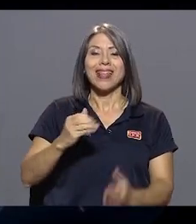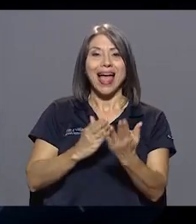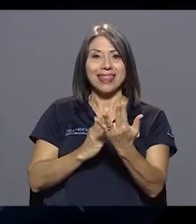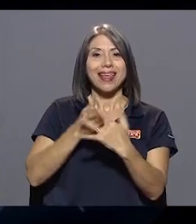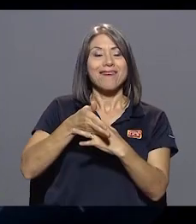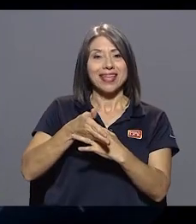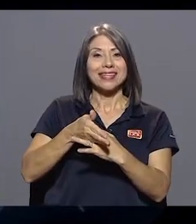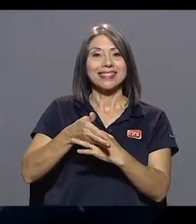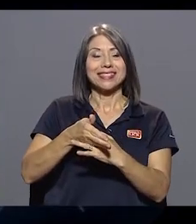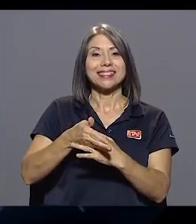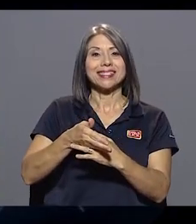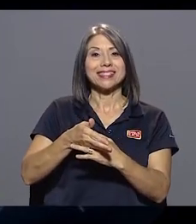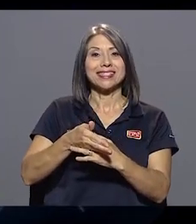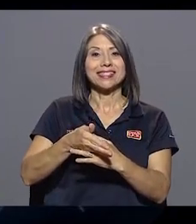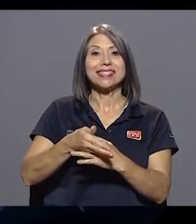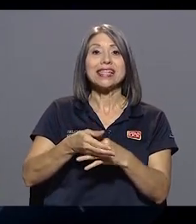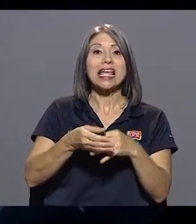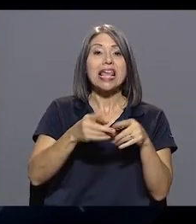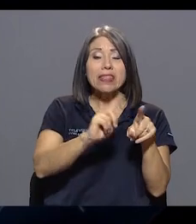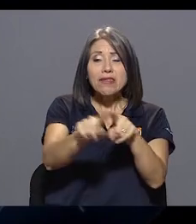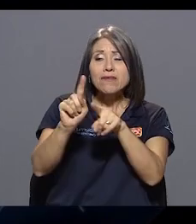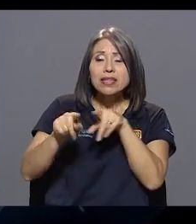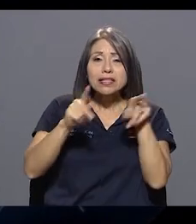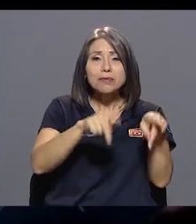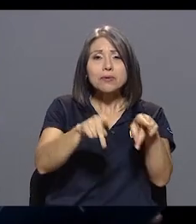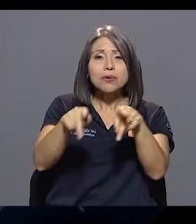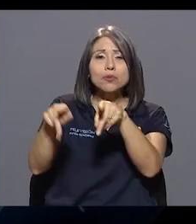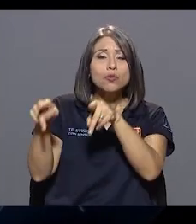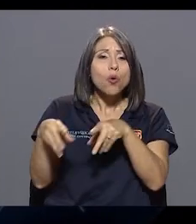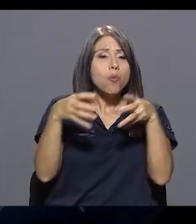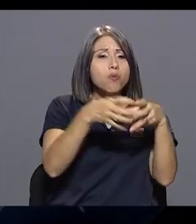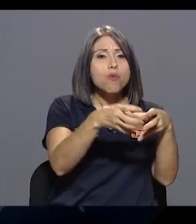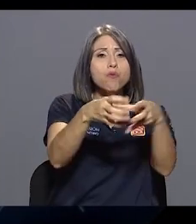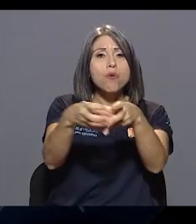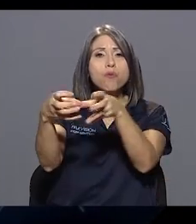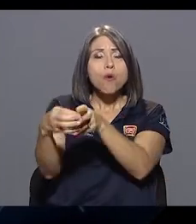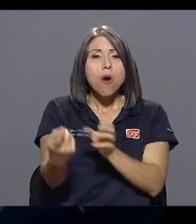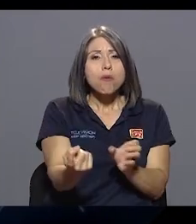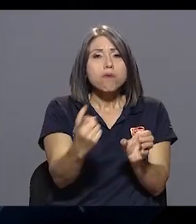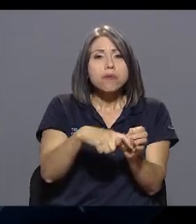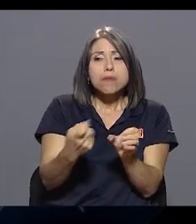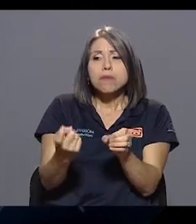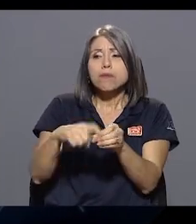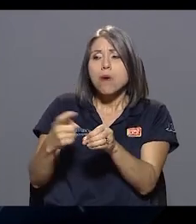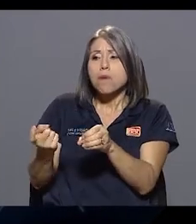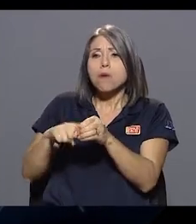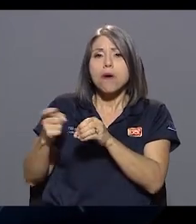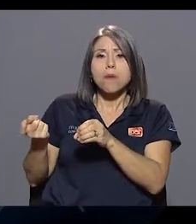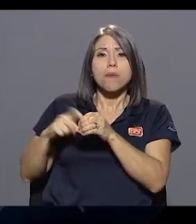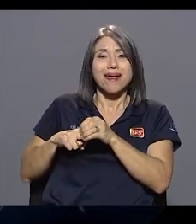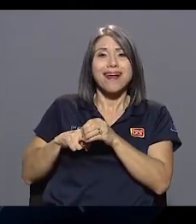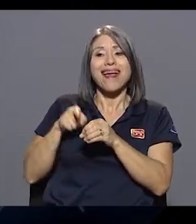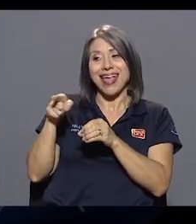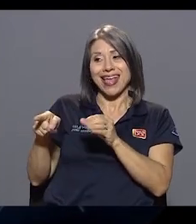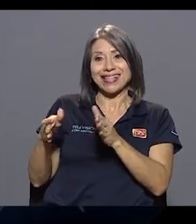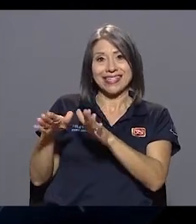incorporación de estos sectores, de estos diferentes sectores, precisamente en el sector de interinos,